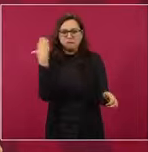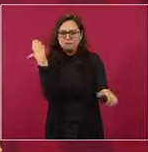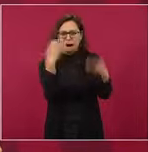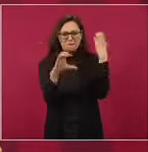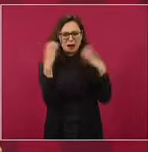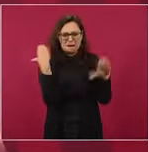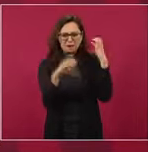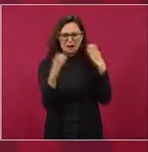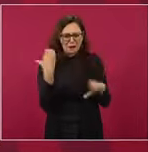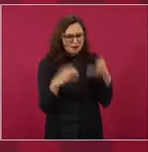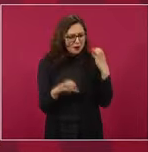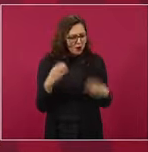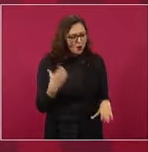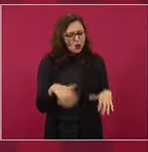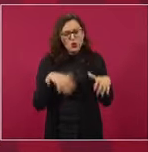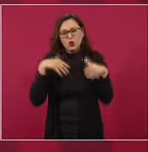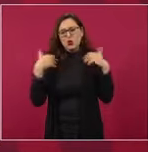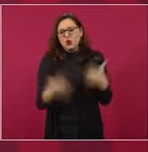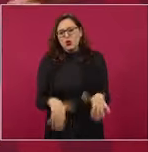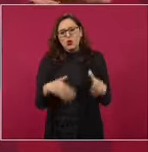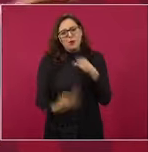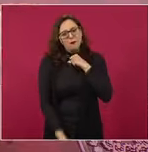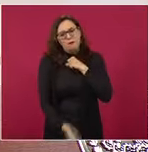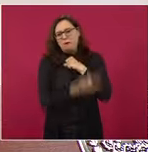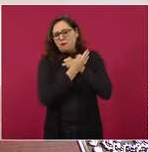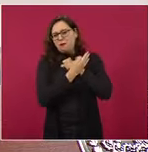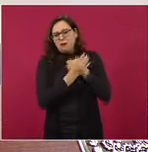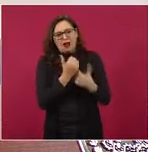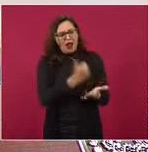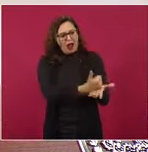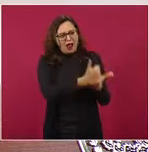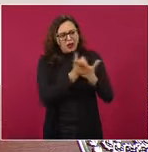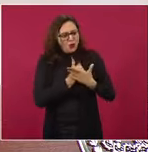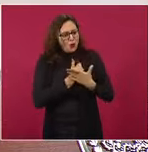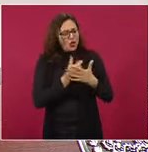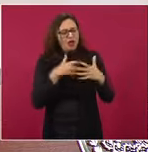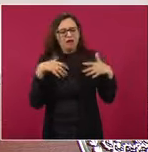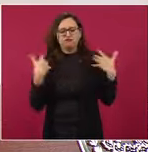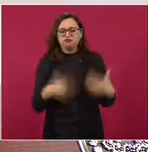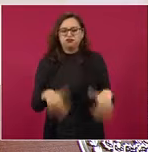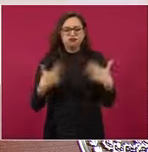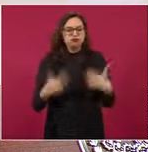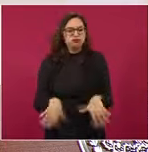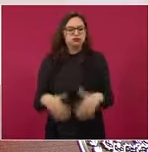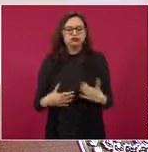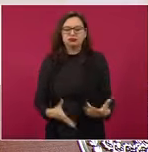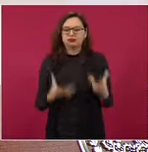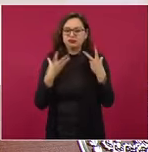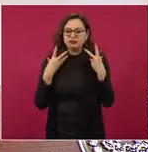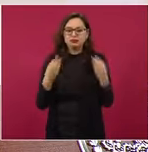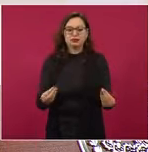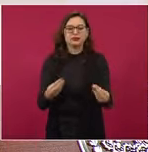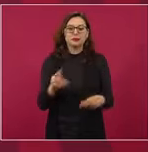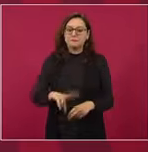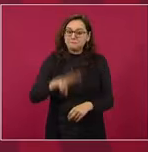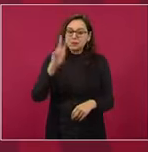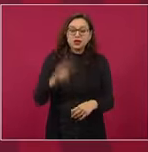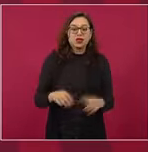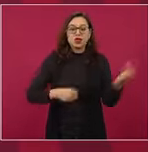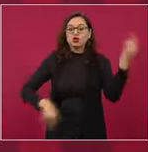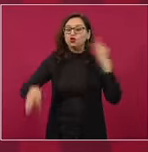o sea, es un movimiento impulsado por todos,